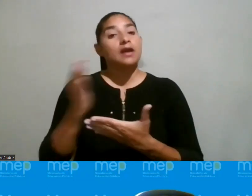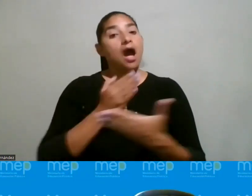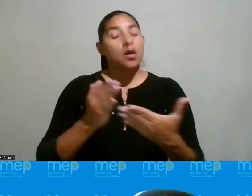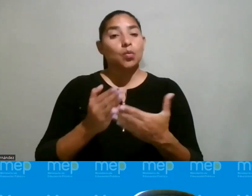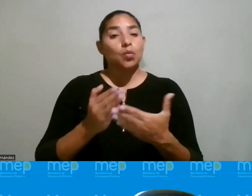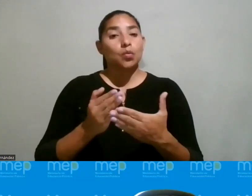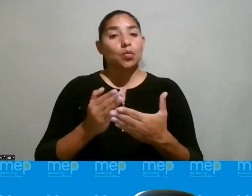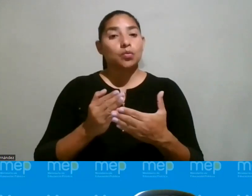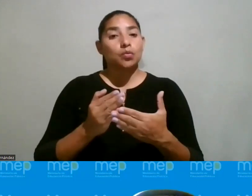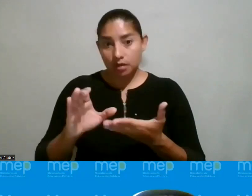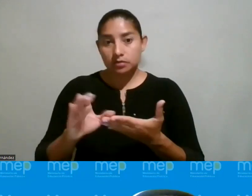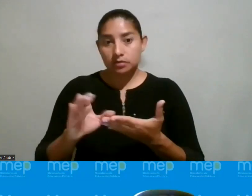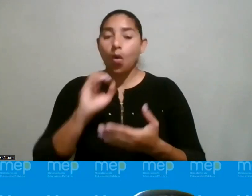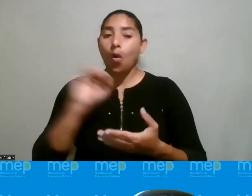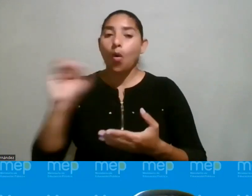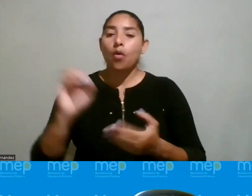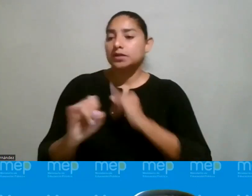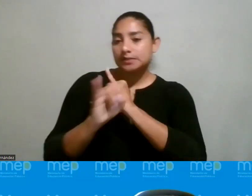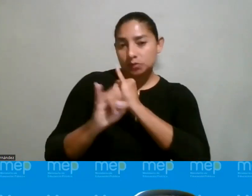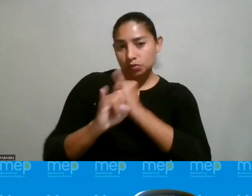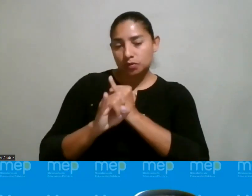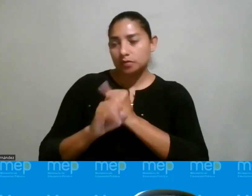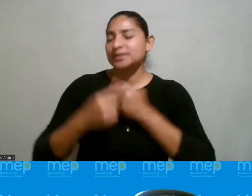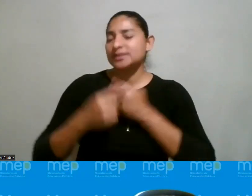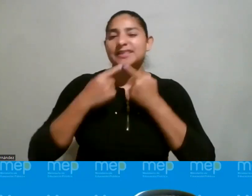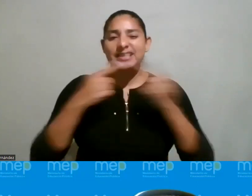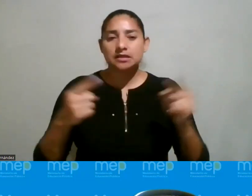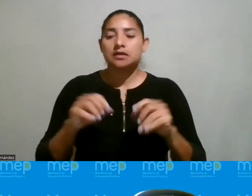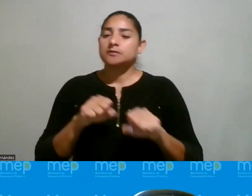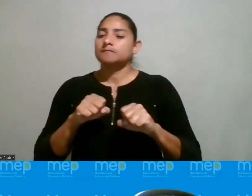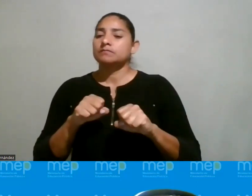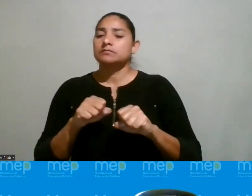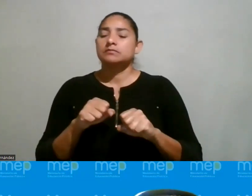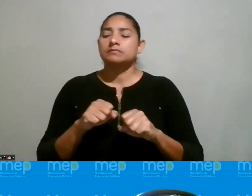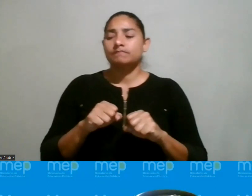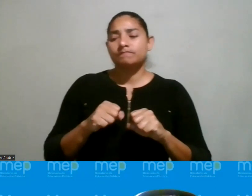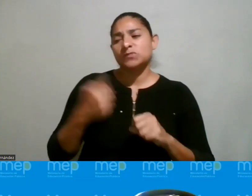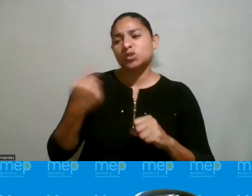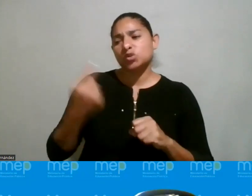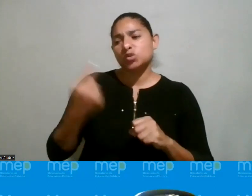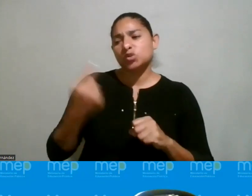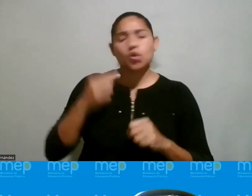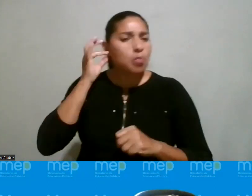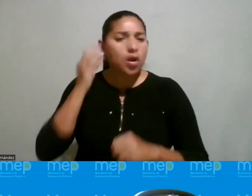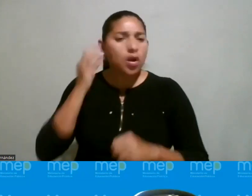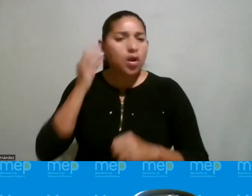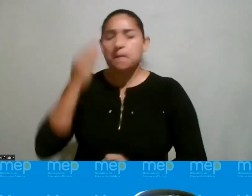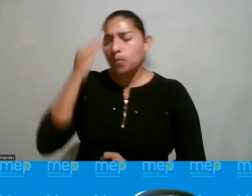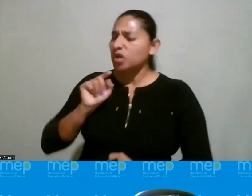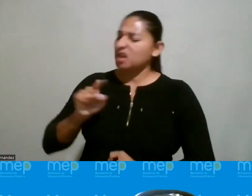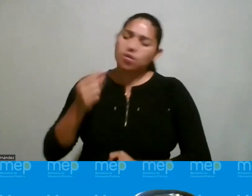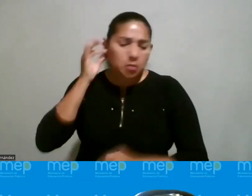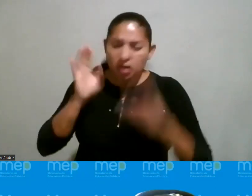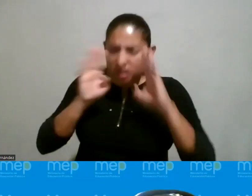algunos colegios o algunas instituciones tenían como alguna resistencia que solo fueran mujeres y nos decían ¿pero por qué solo mujeres?